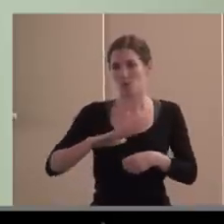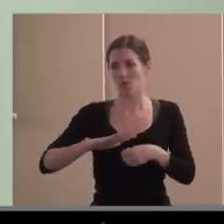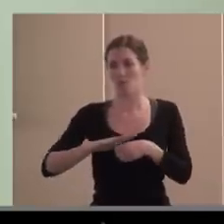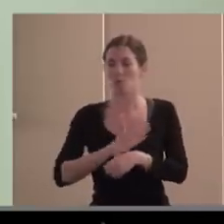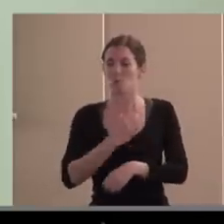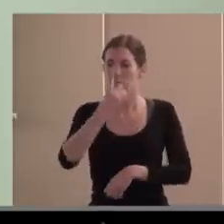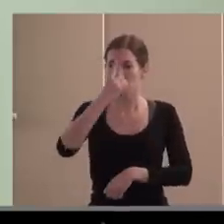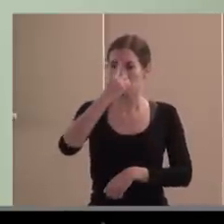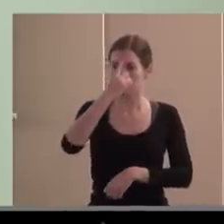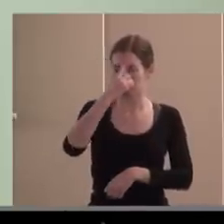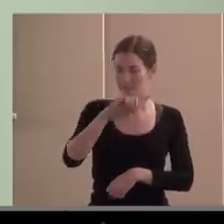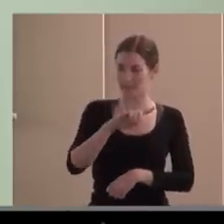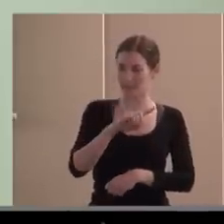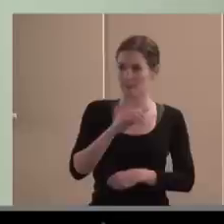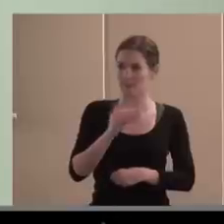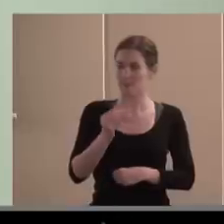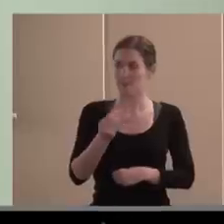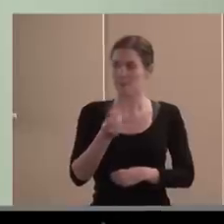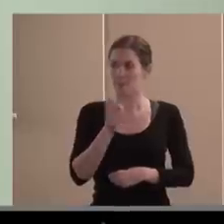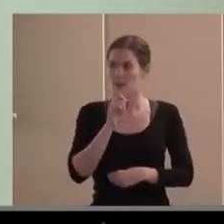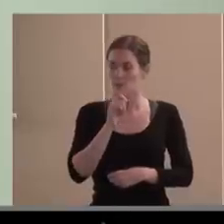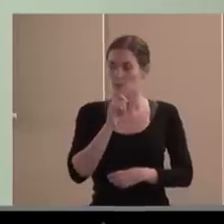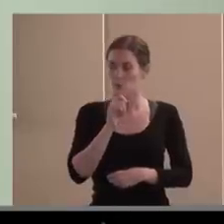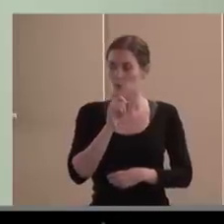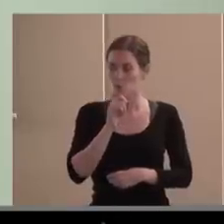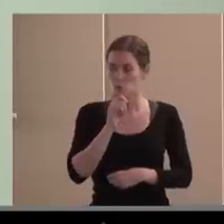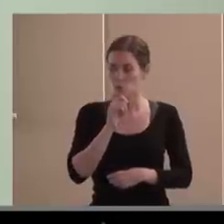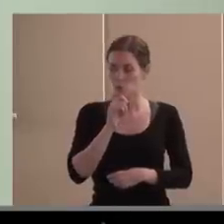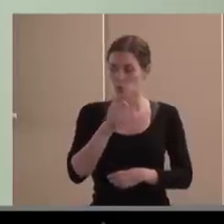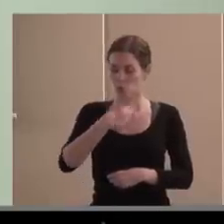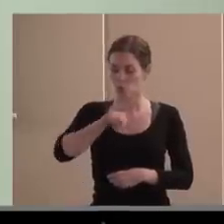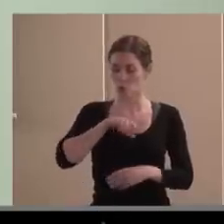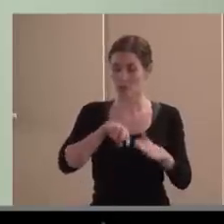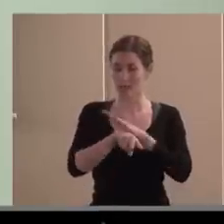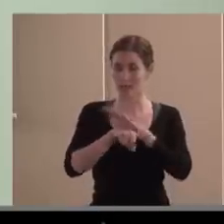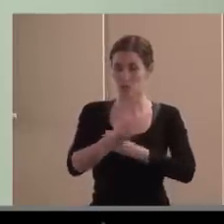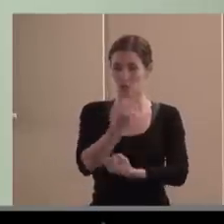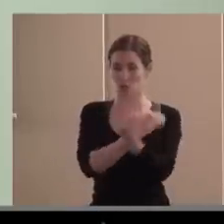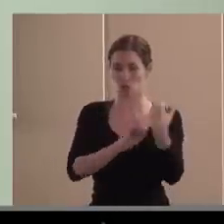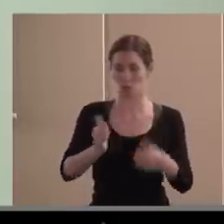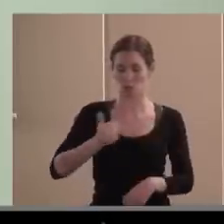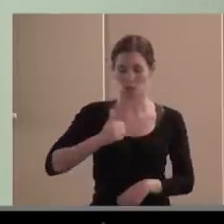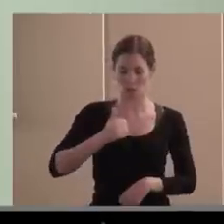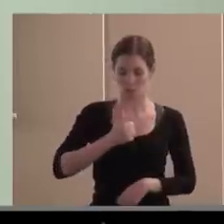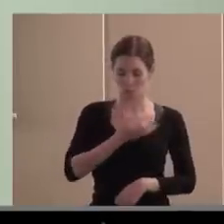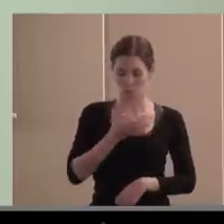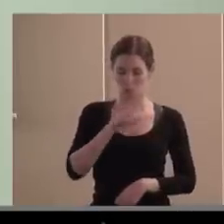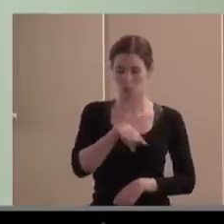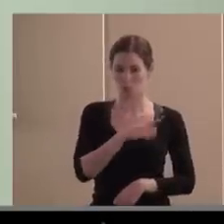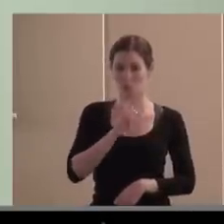cómo de solventes hemos sido en la gestión económica, que muchas veces se nos ha acusado,